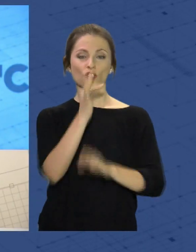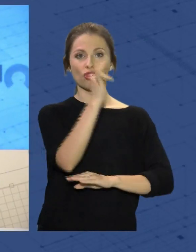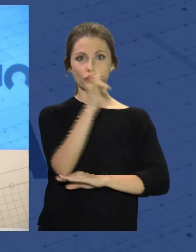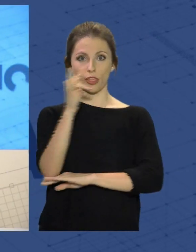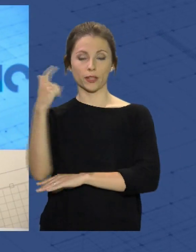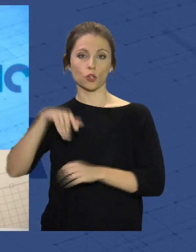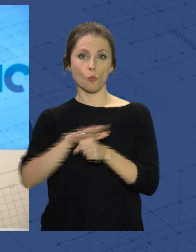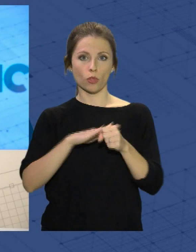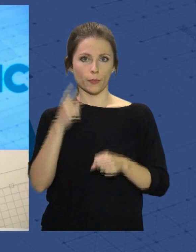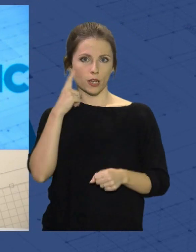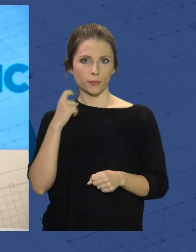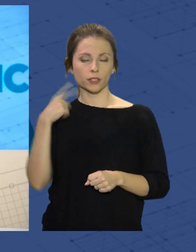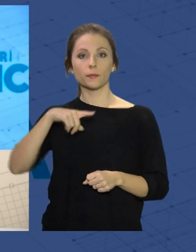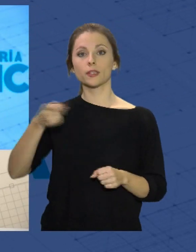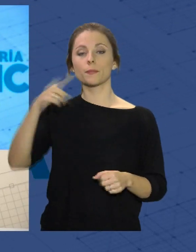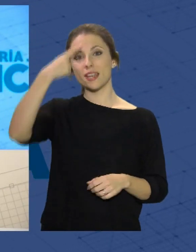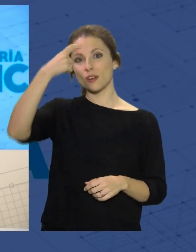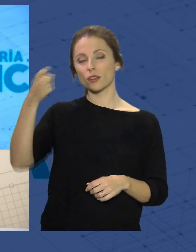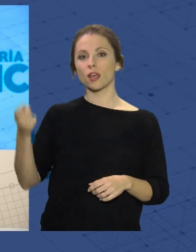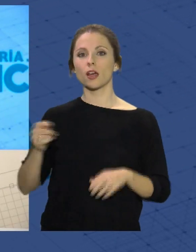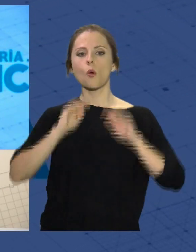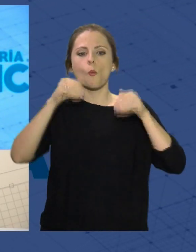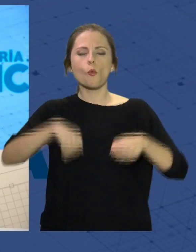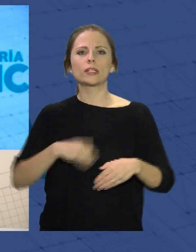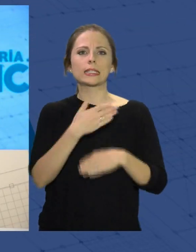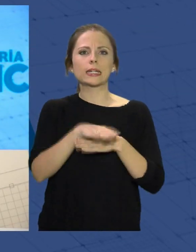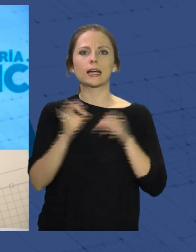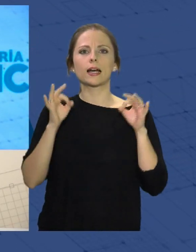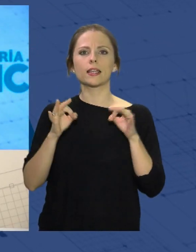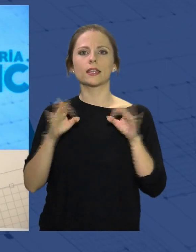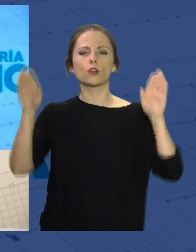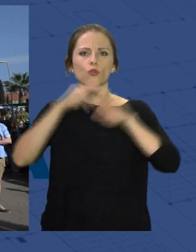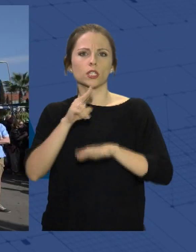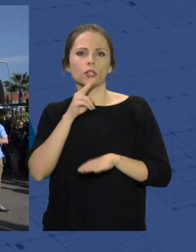Además recordamos cómo fue la vuelta a las calles de la ciudad de la noche en negro.